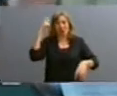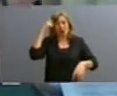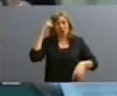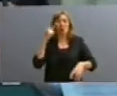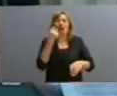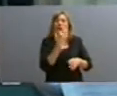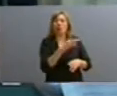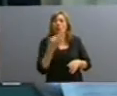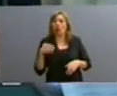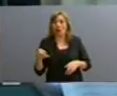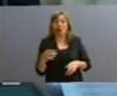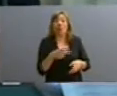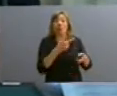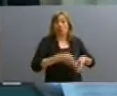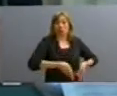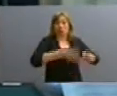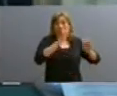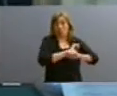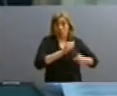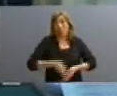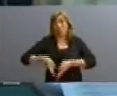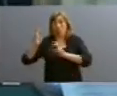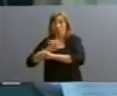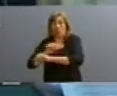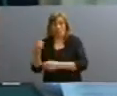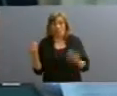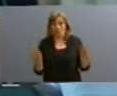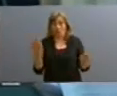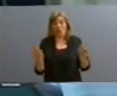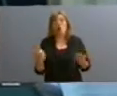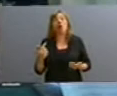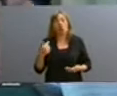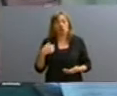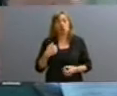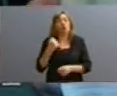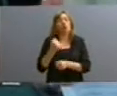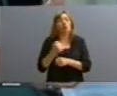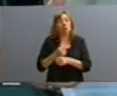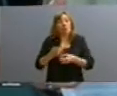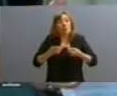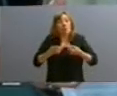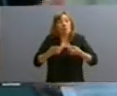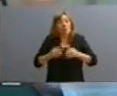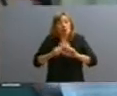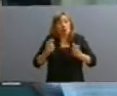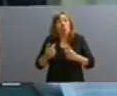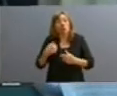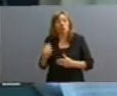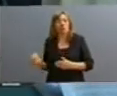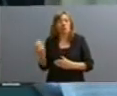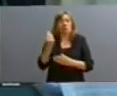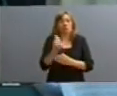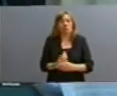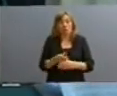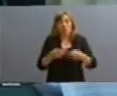atentados de la Embajada de Israel y de la AMIA, de la que fui parte desde que empezó hasta que